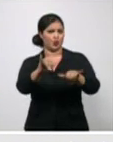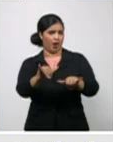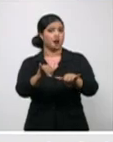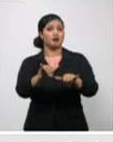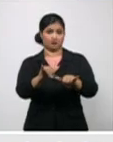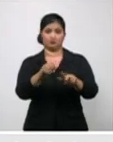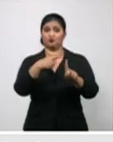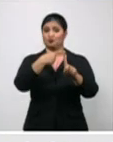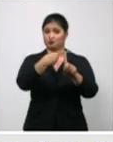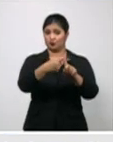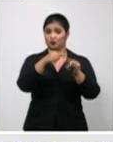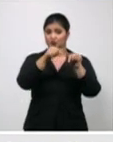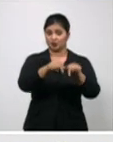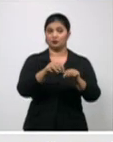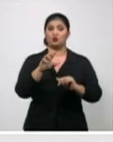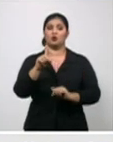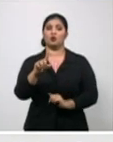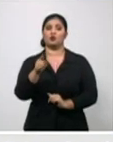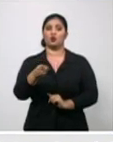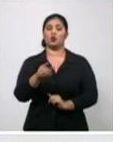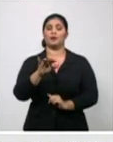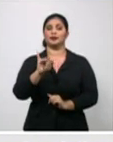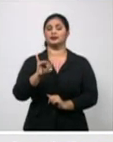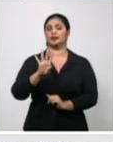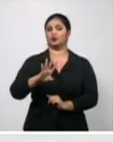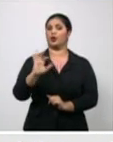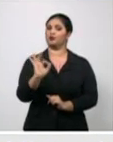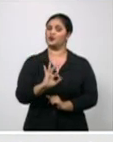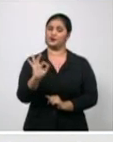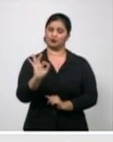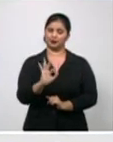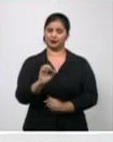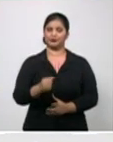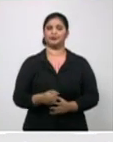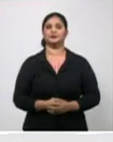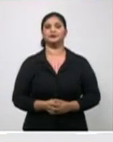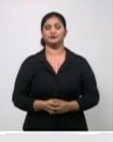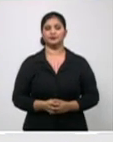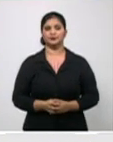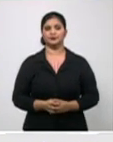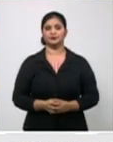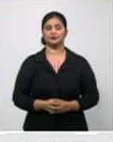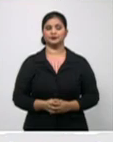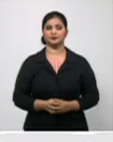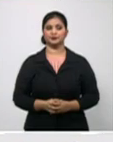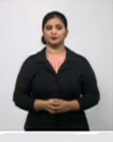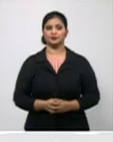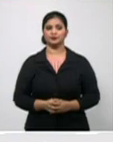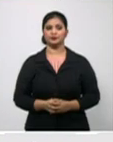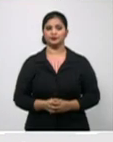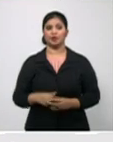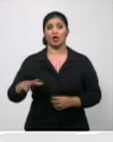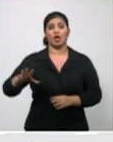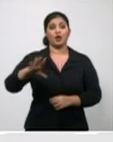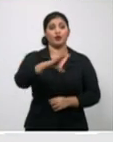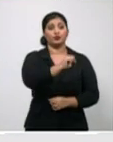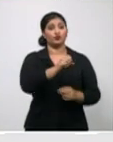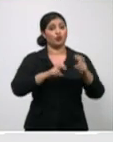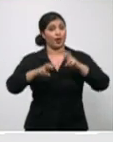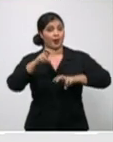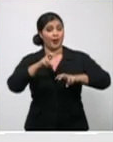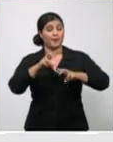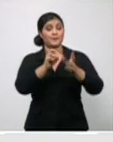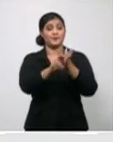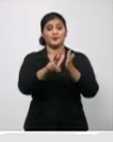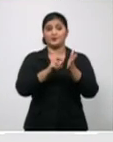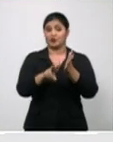1,74%. Se procesaron muestras de todas las provincias. La Habana